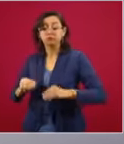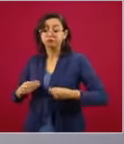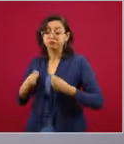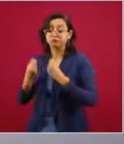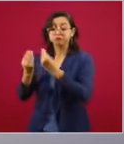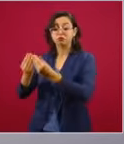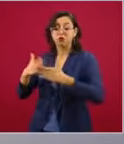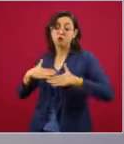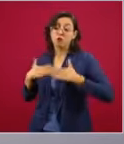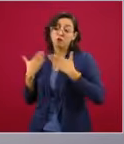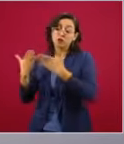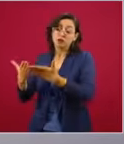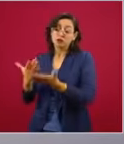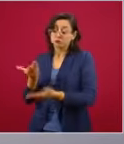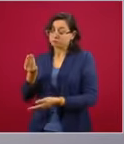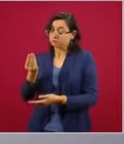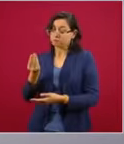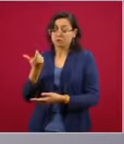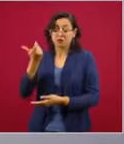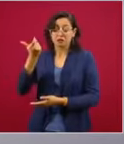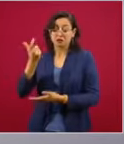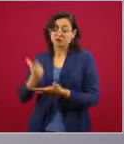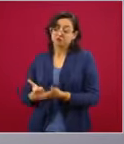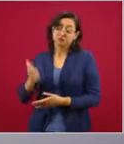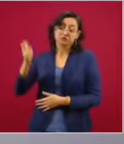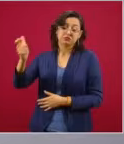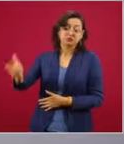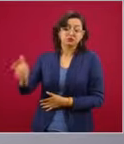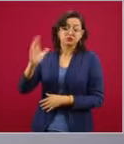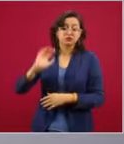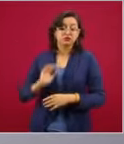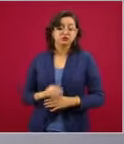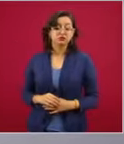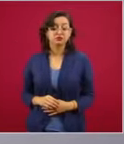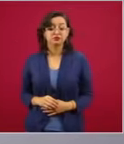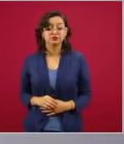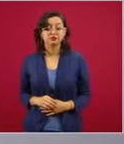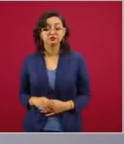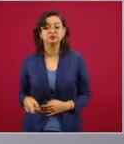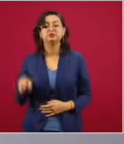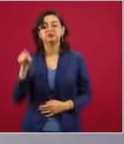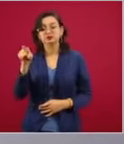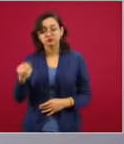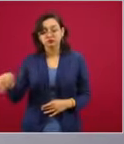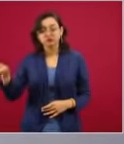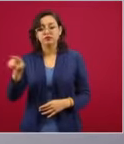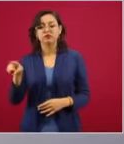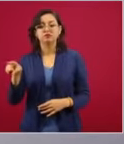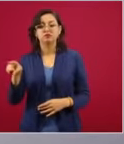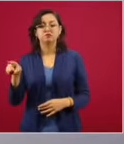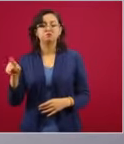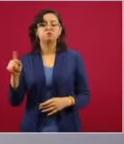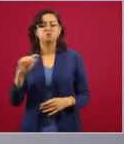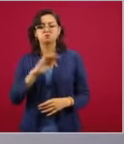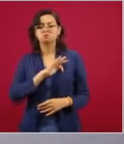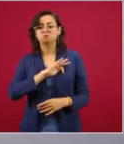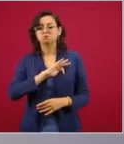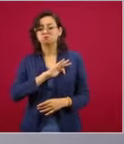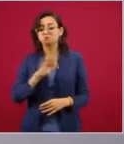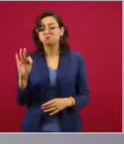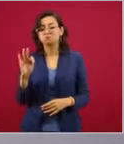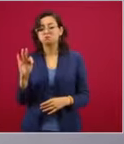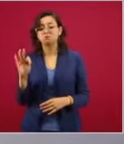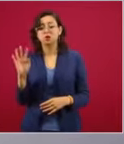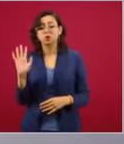puedan contratar, si